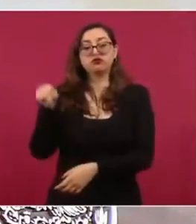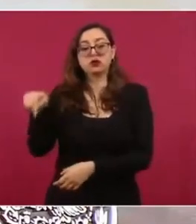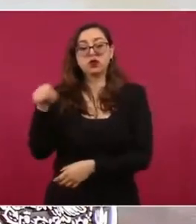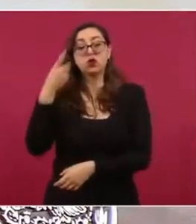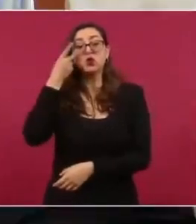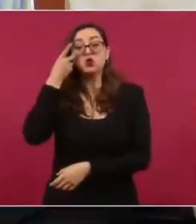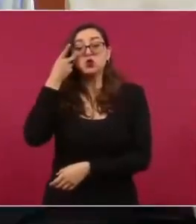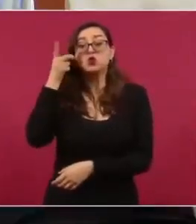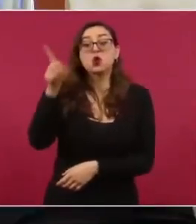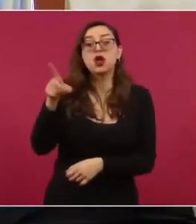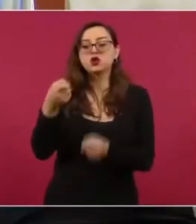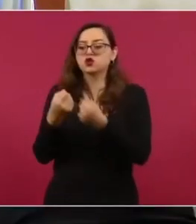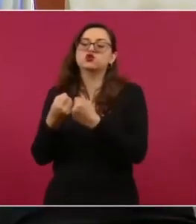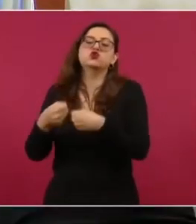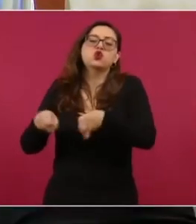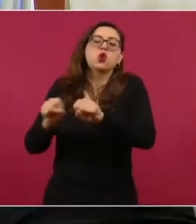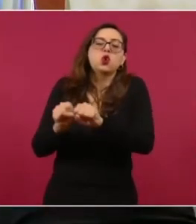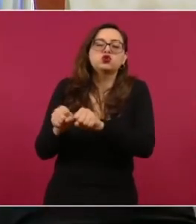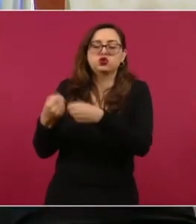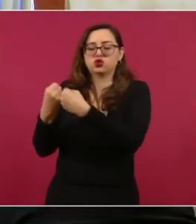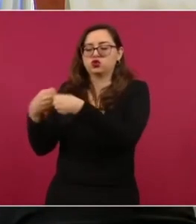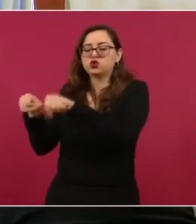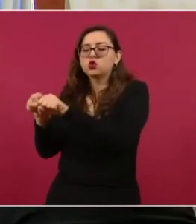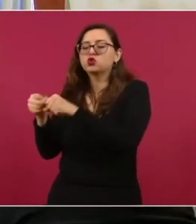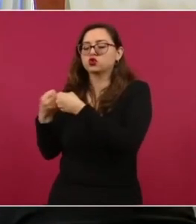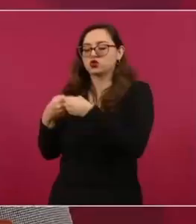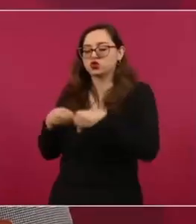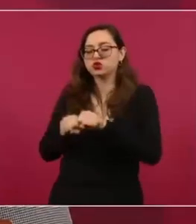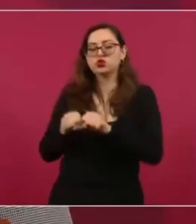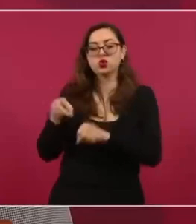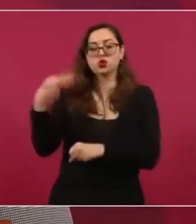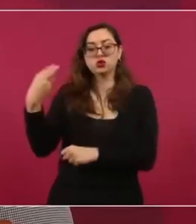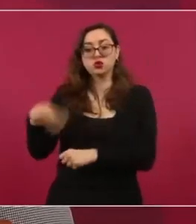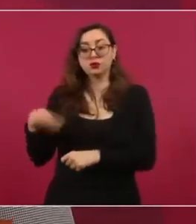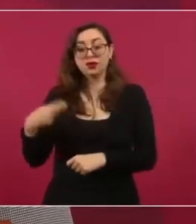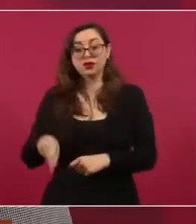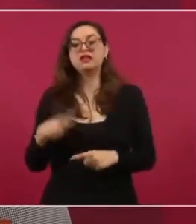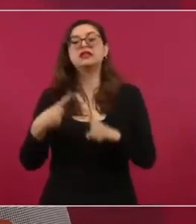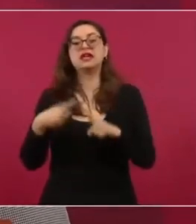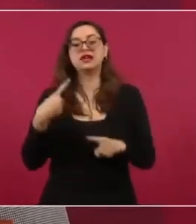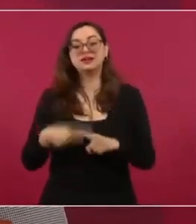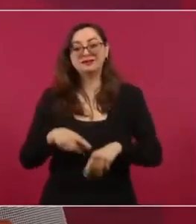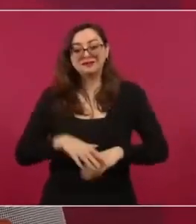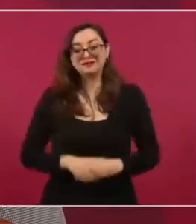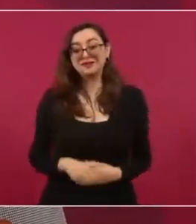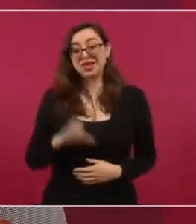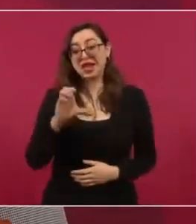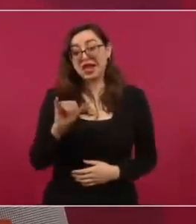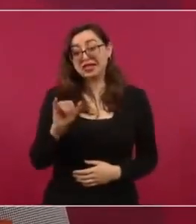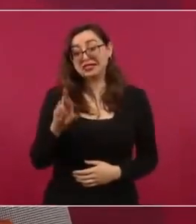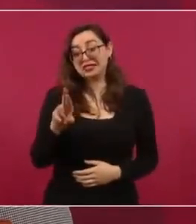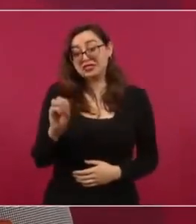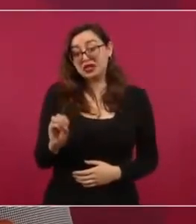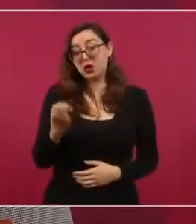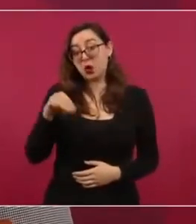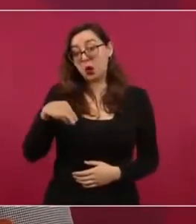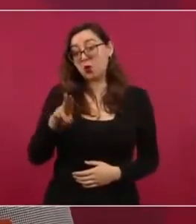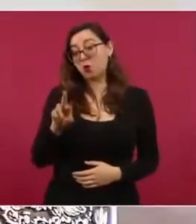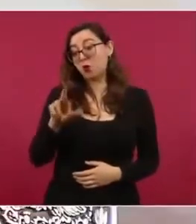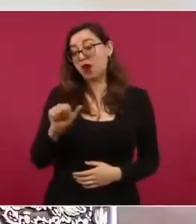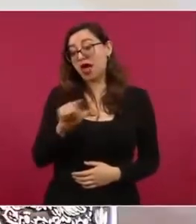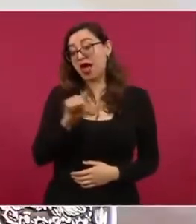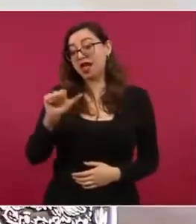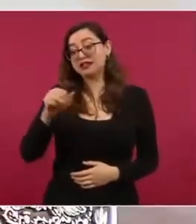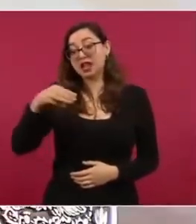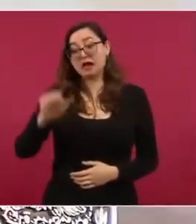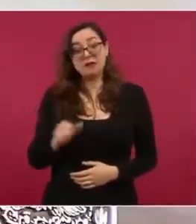aparece como socios en la parte de los Pumas, pues imagínense, es Ciro Murayama Rendón, consejero del INE,